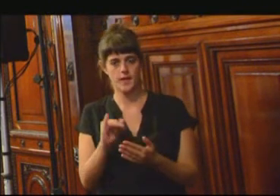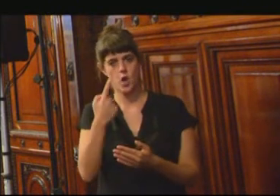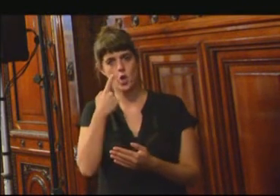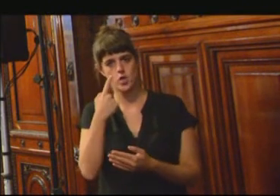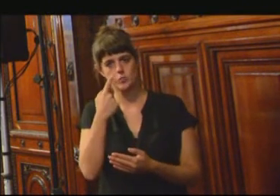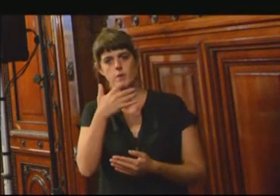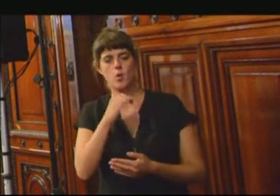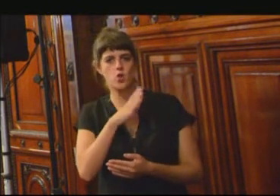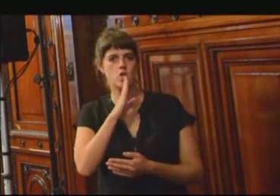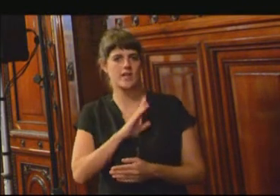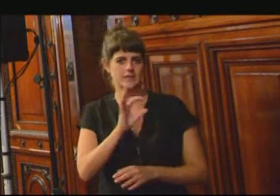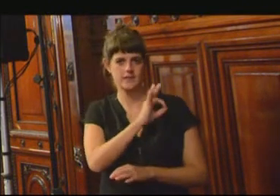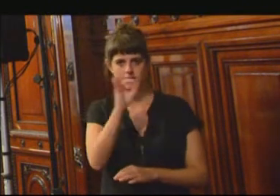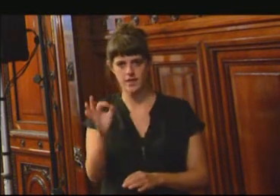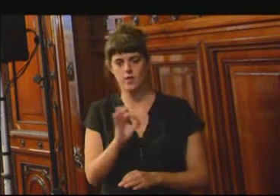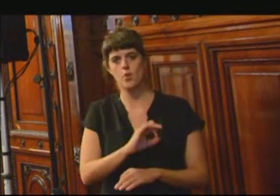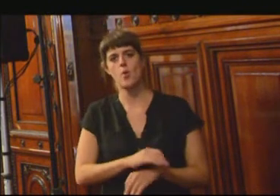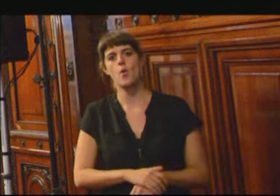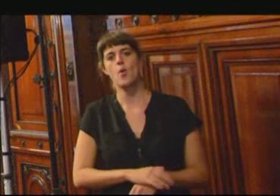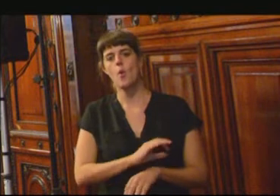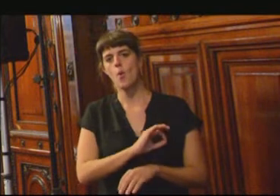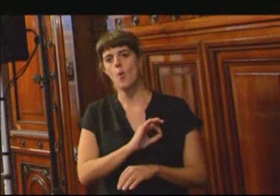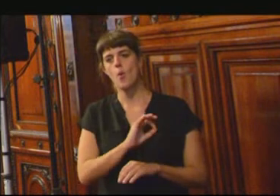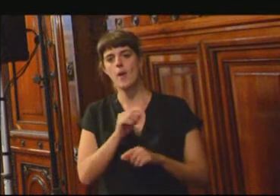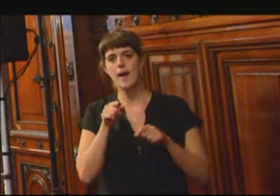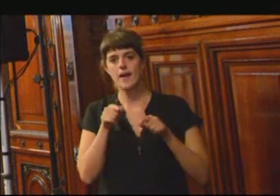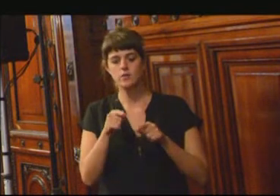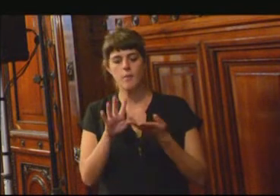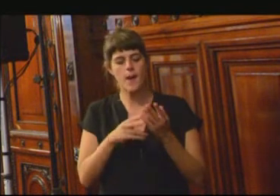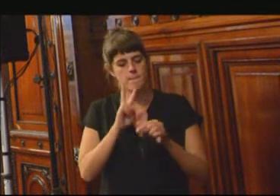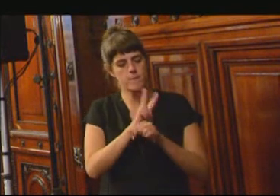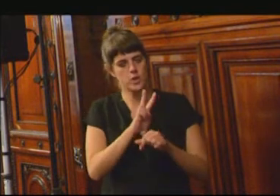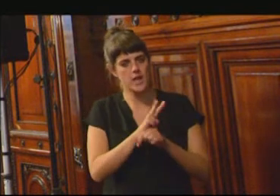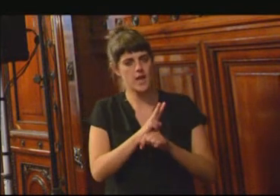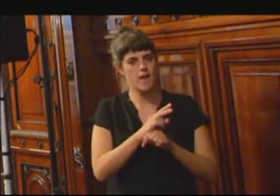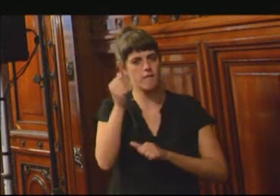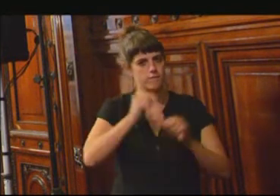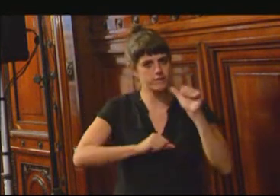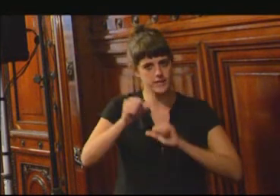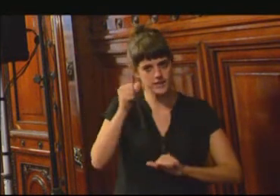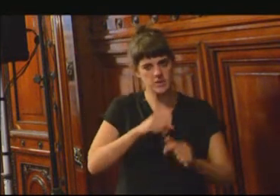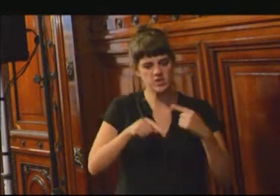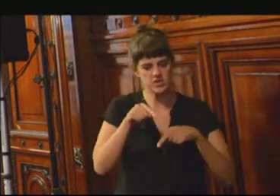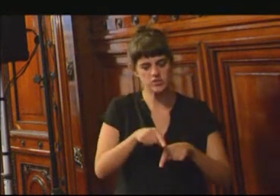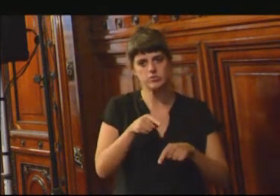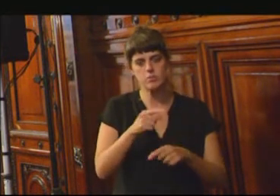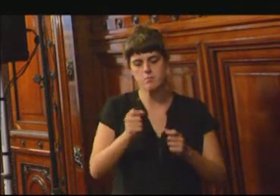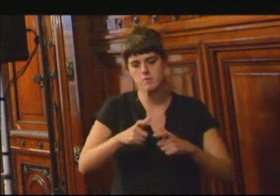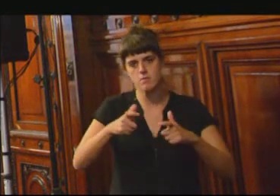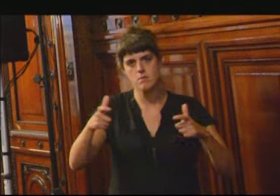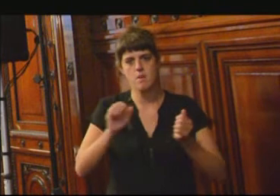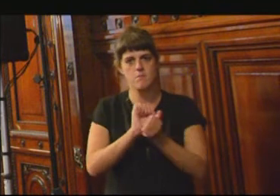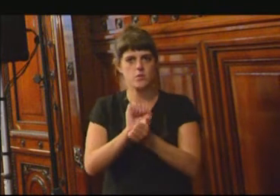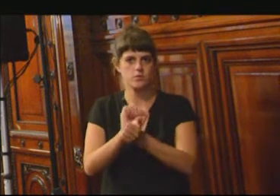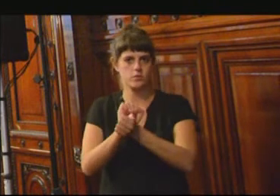cero, eficientismo. Que su pretexto de proteger a las víctimas aumenta en la tasa de prisionización. Sin haber logrado todos estos